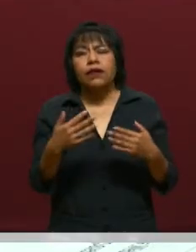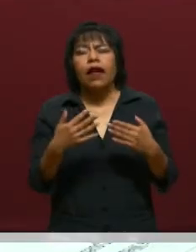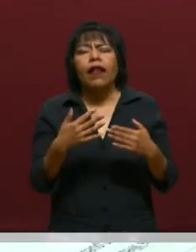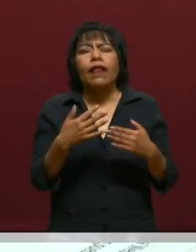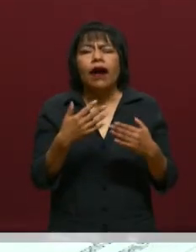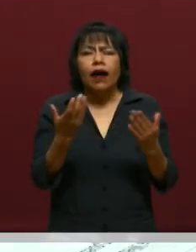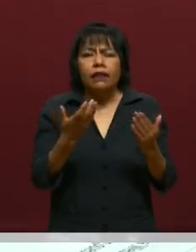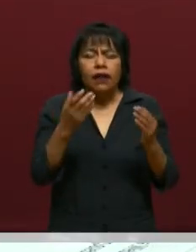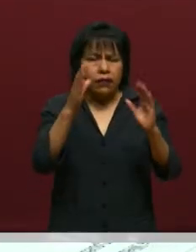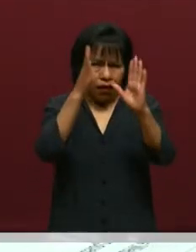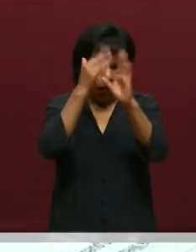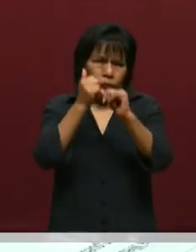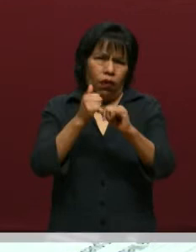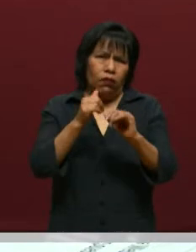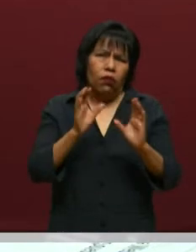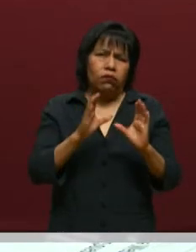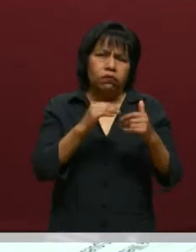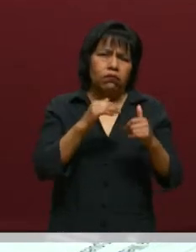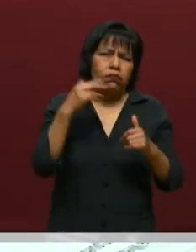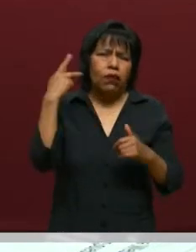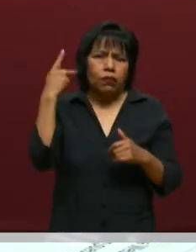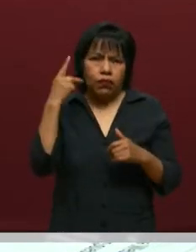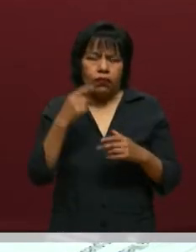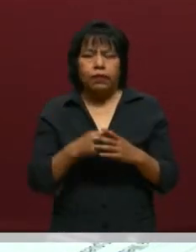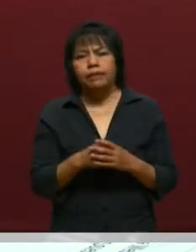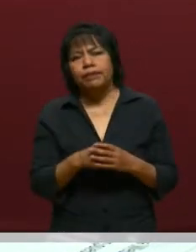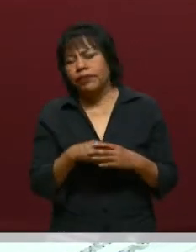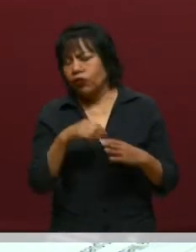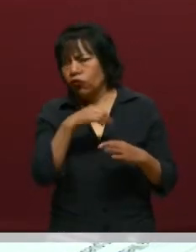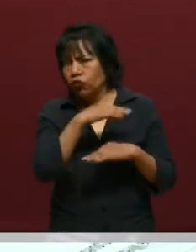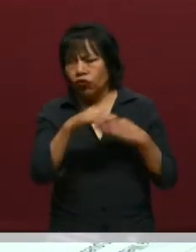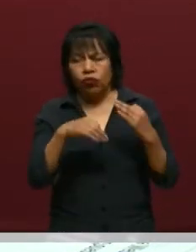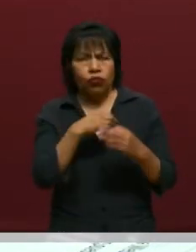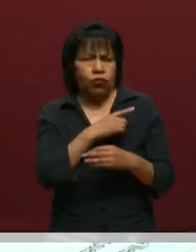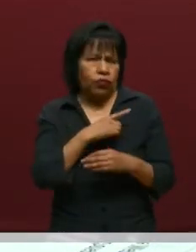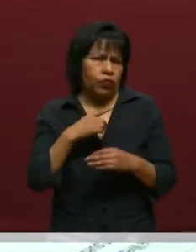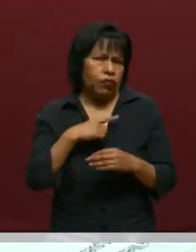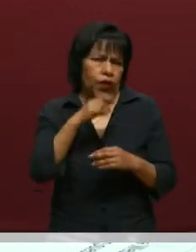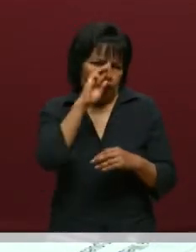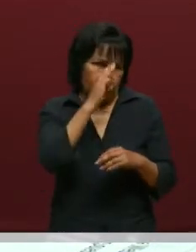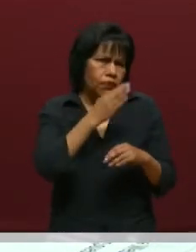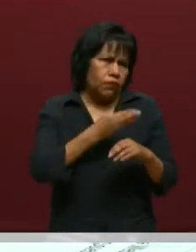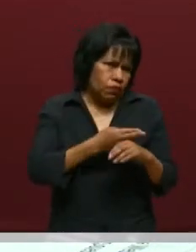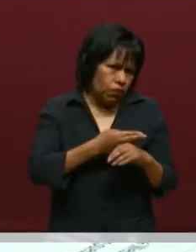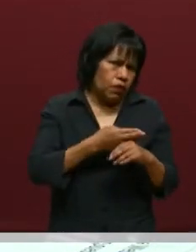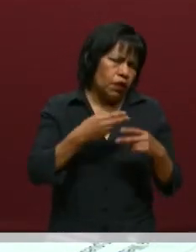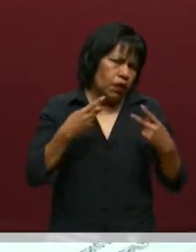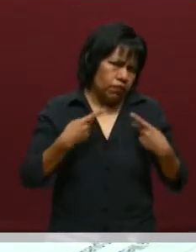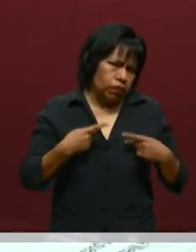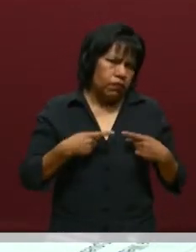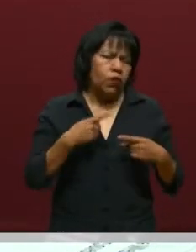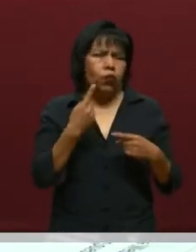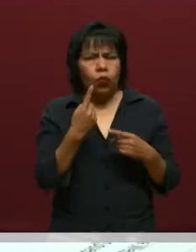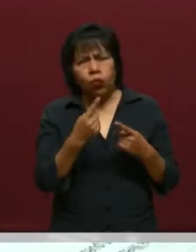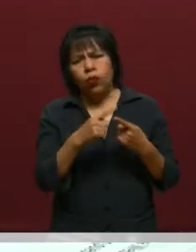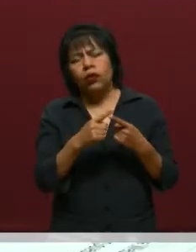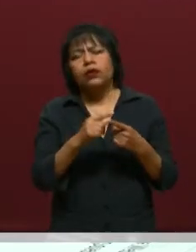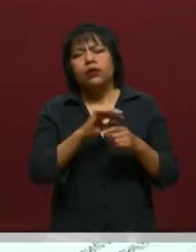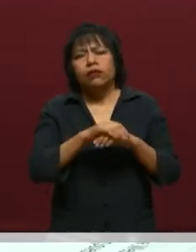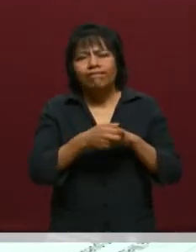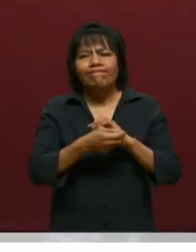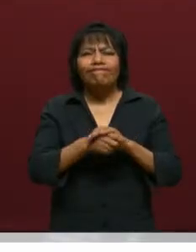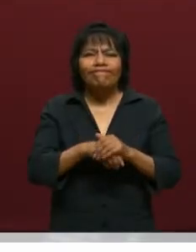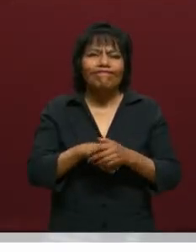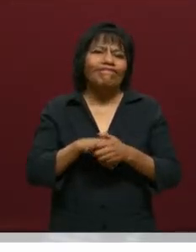a cabo el pacto comunitario. Este pacto que debemos hacer con gran responsabilidad, como es lavarnos las manos de